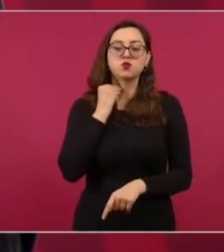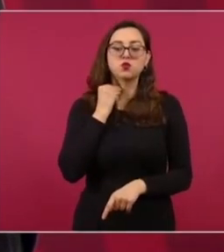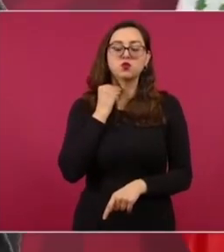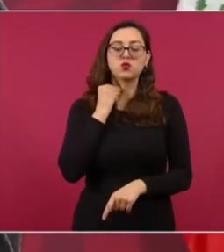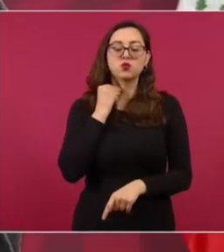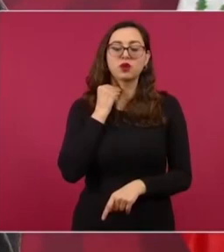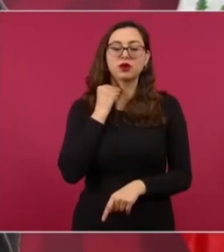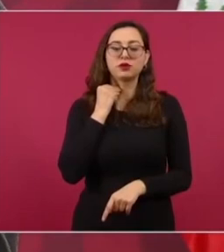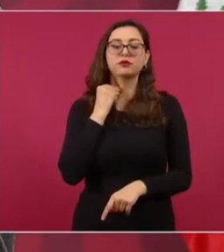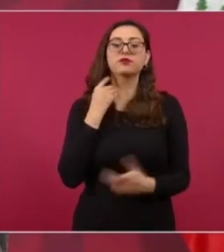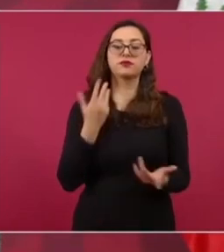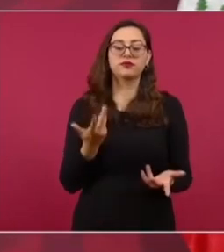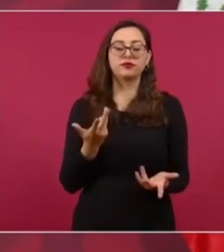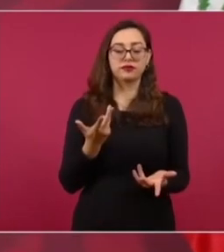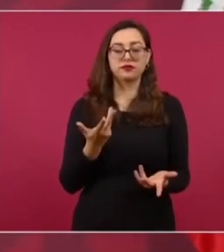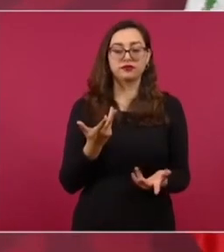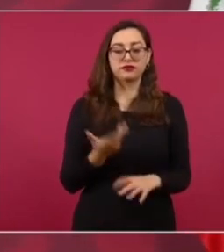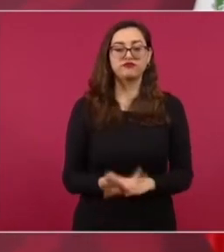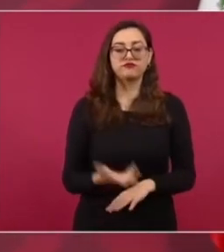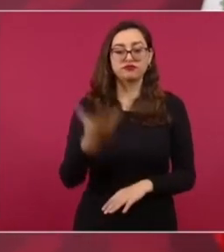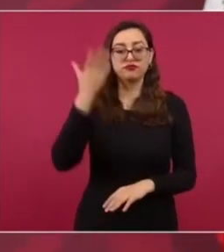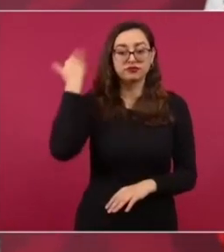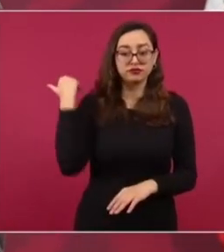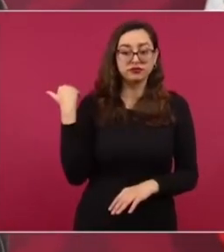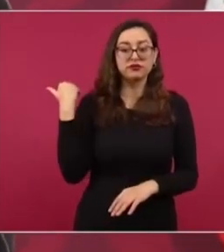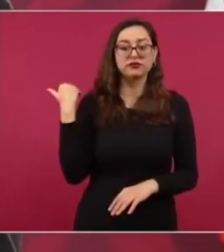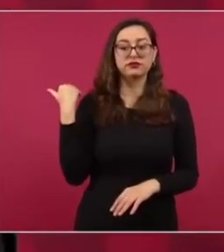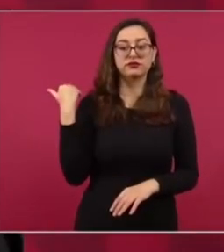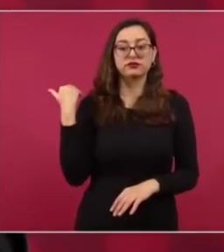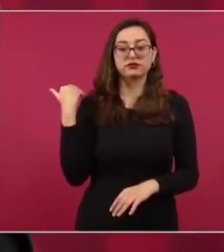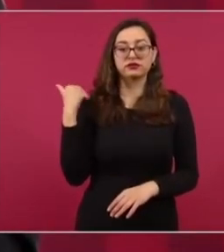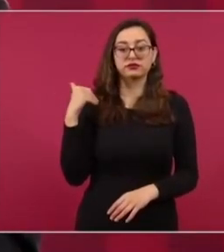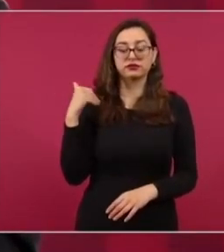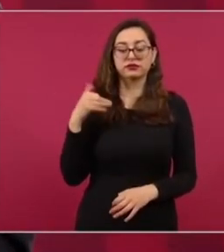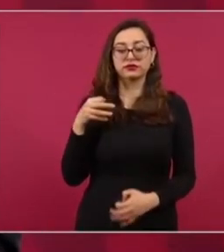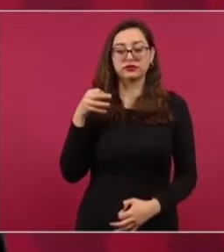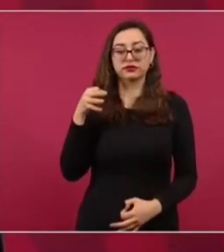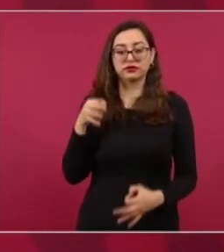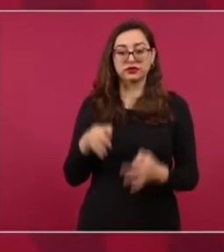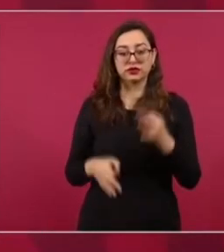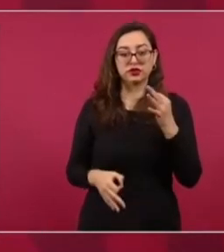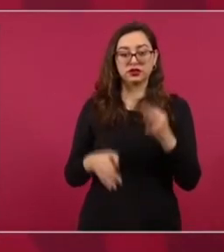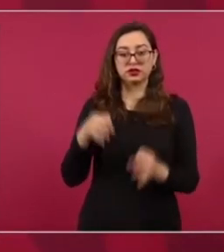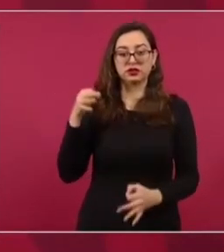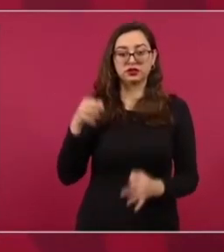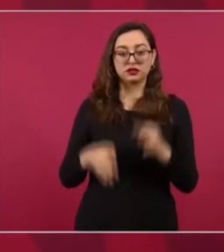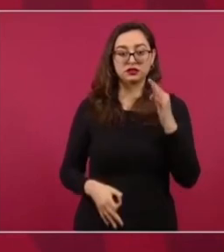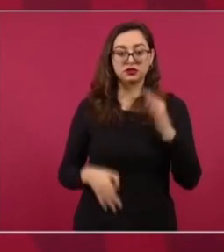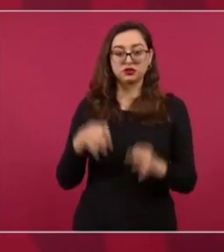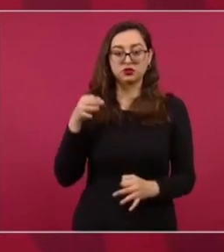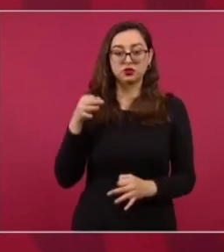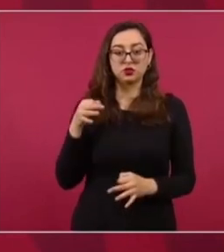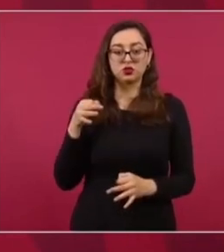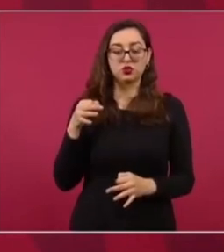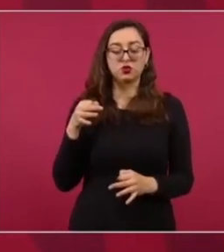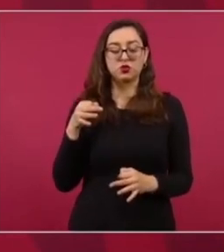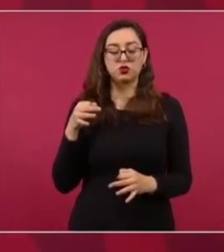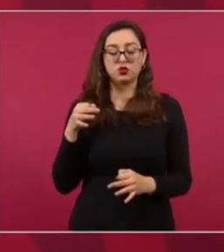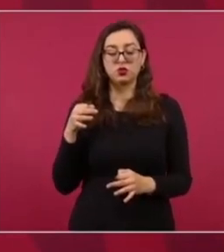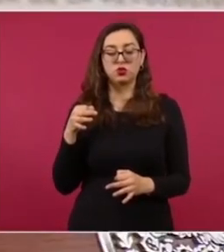que ayudó en el juicio que se